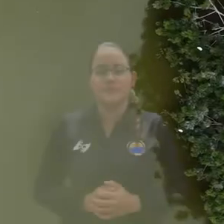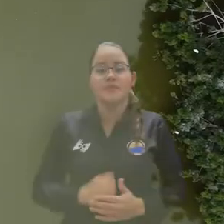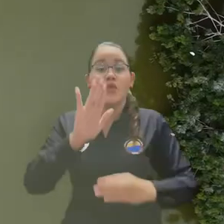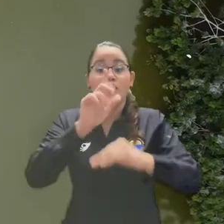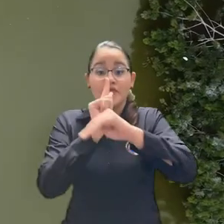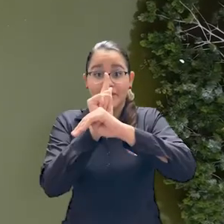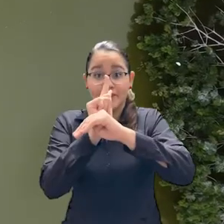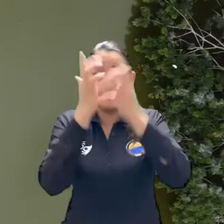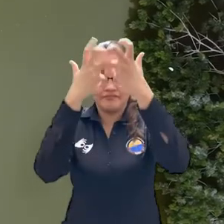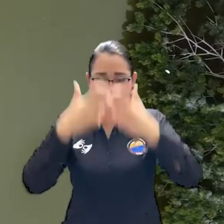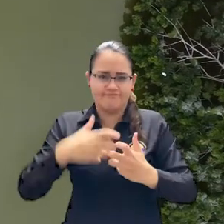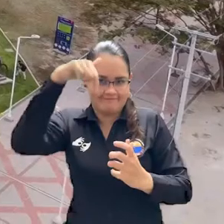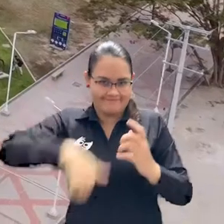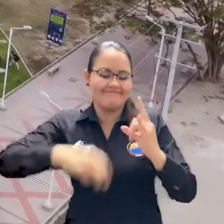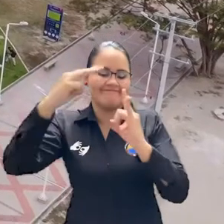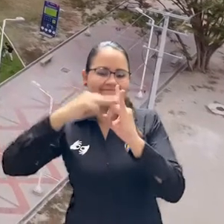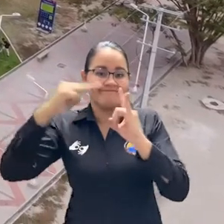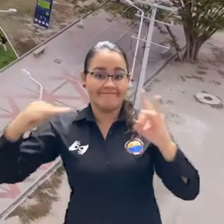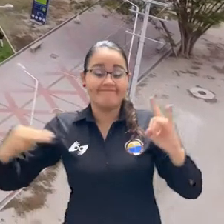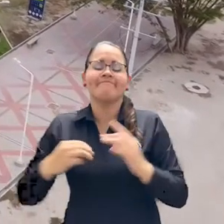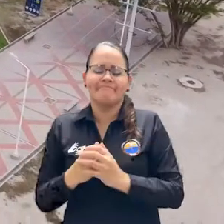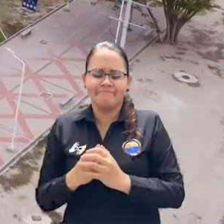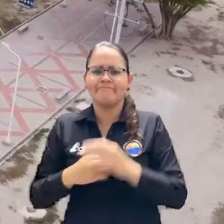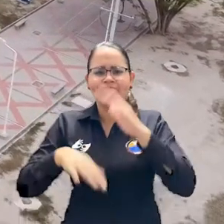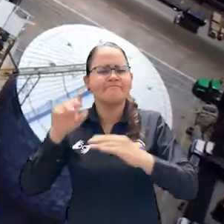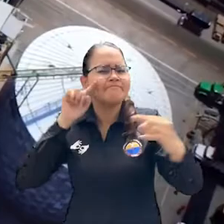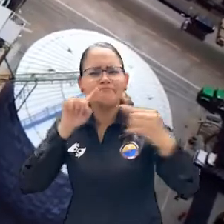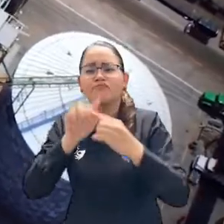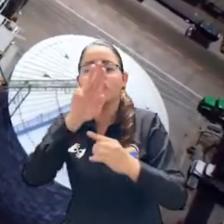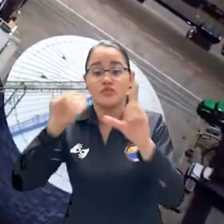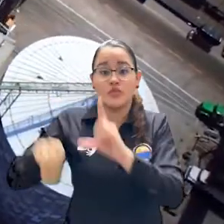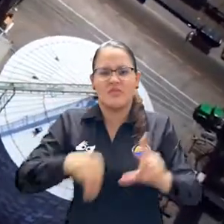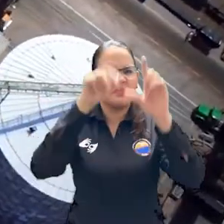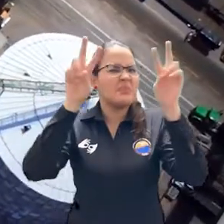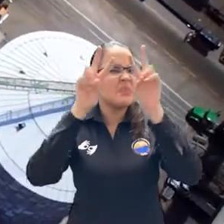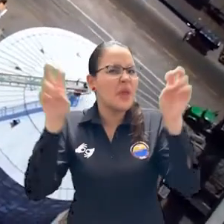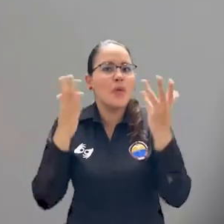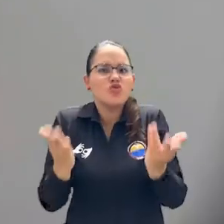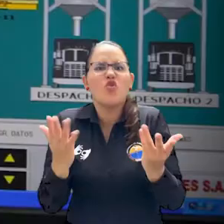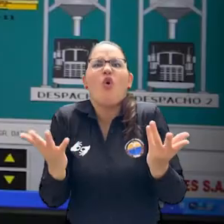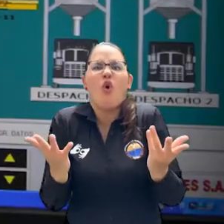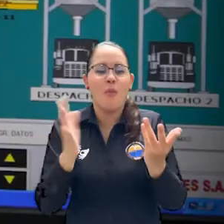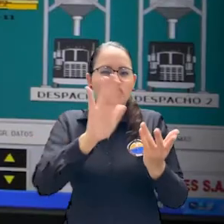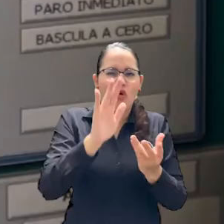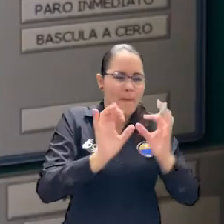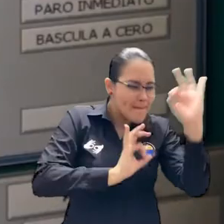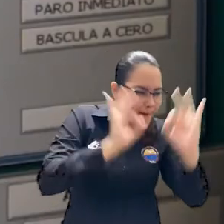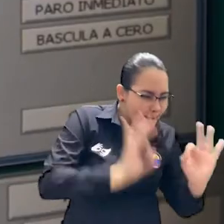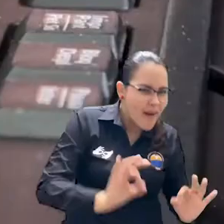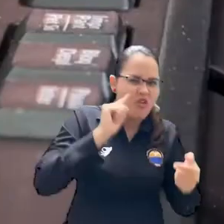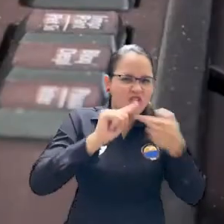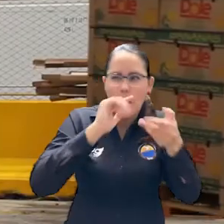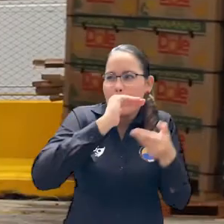La Facultad de Ingeniería de esta casa de estudios superiores le apuesta al desarrollo de la maestría en logística y cadena de suministros